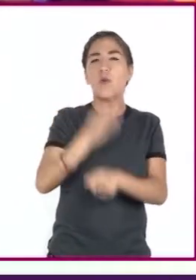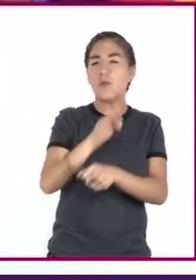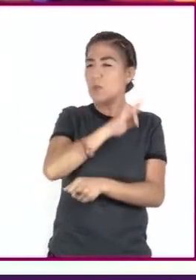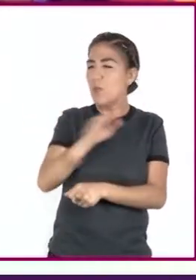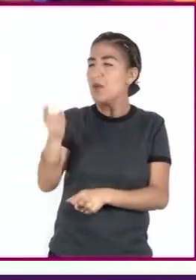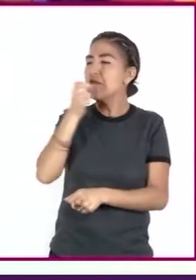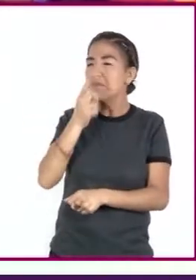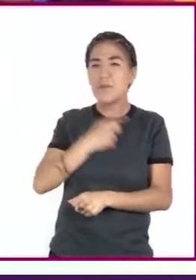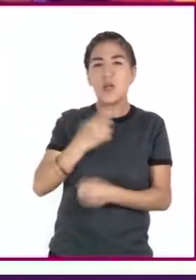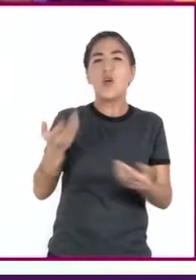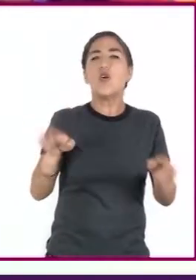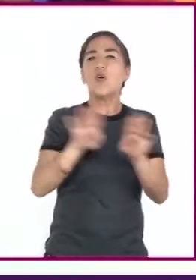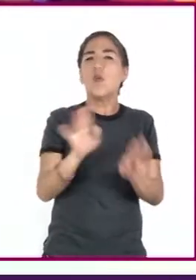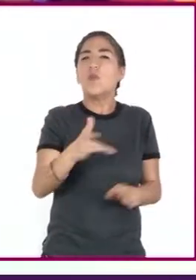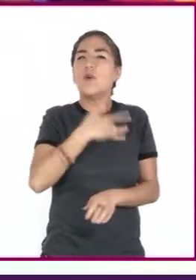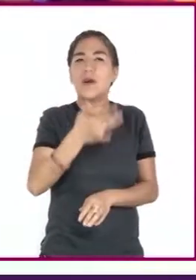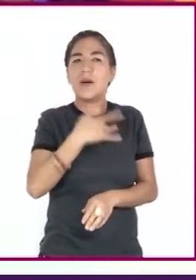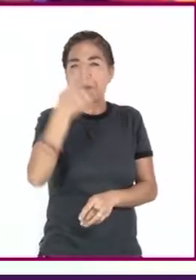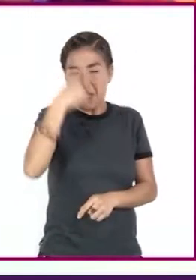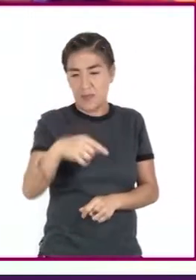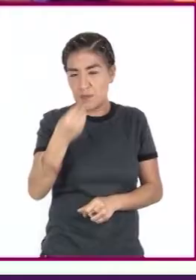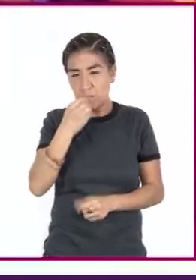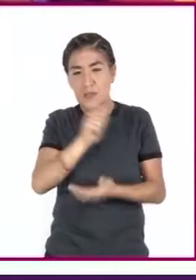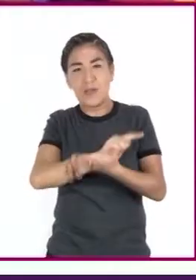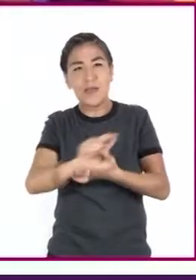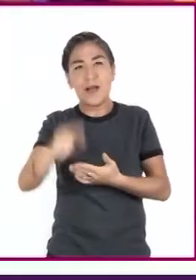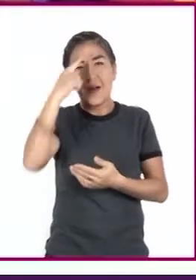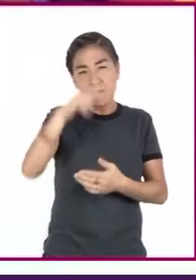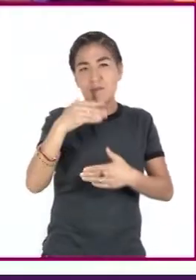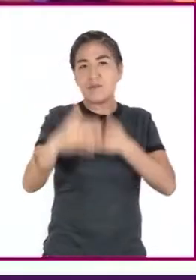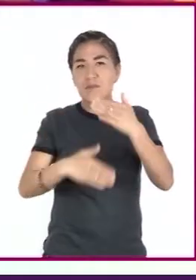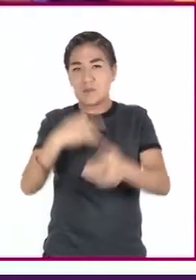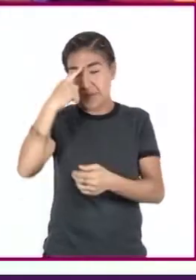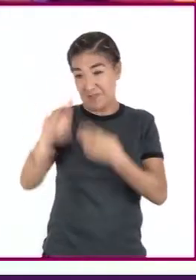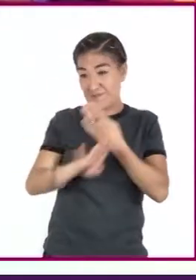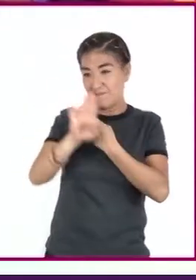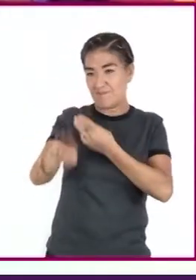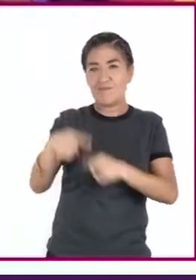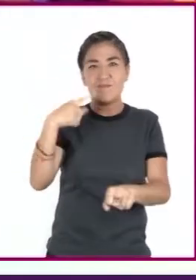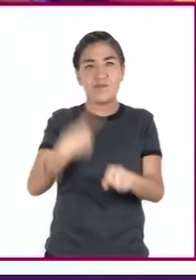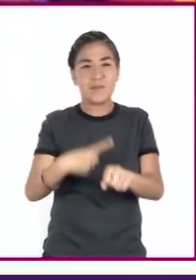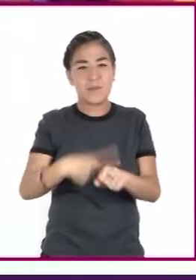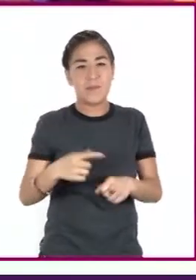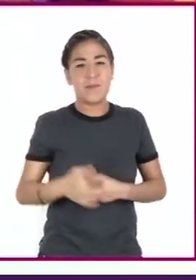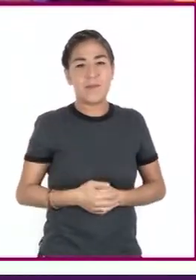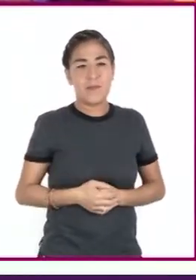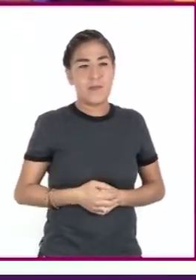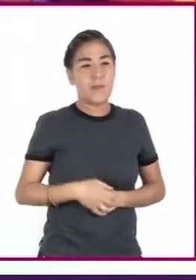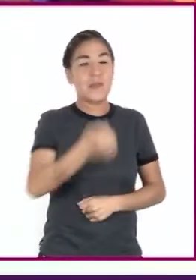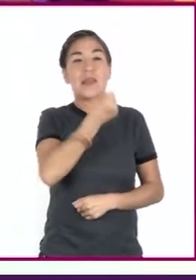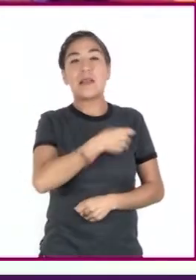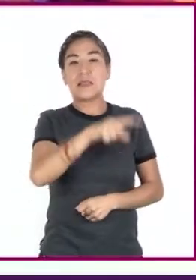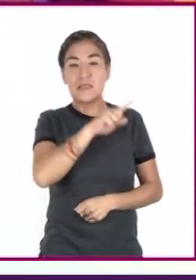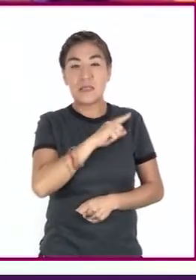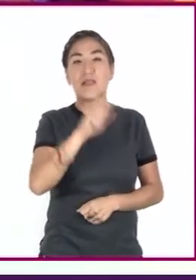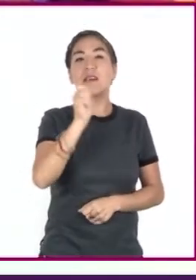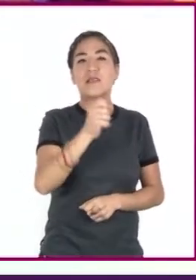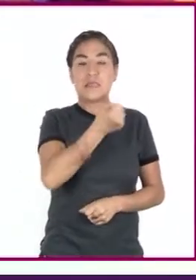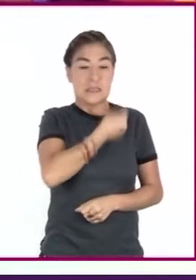cómo es que los alimentos saludables nos ayudan a prevenir enfermedades? La sana alimentación,